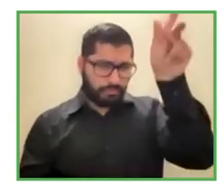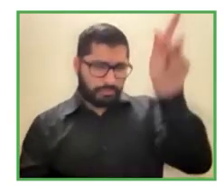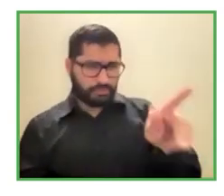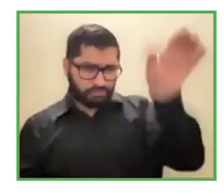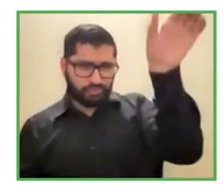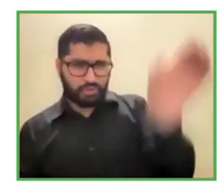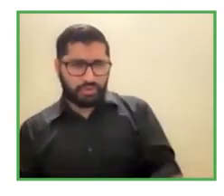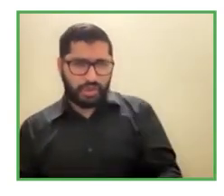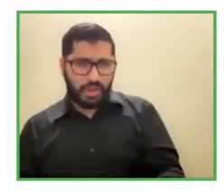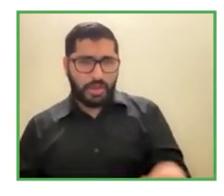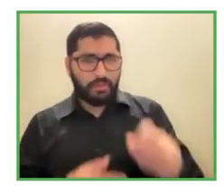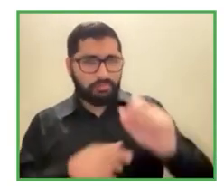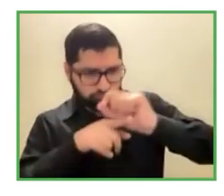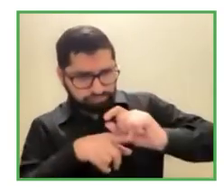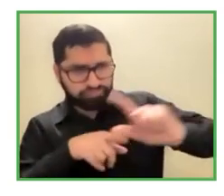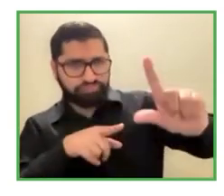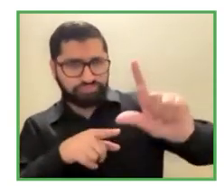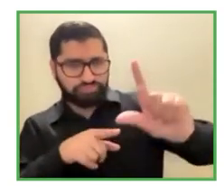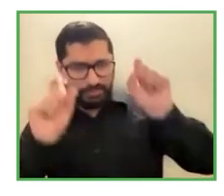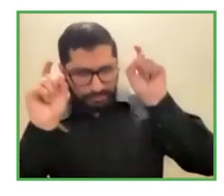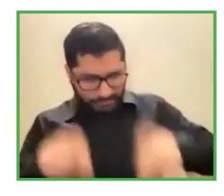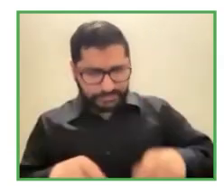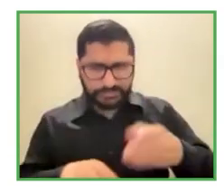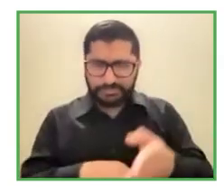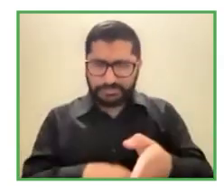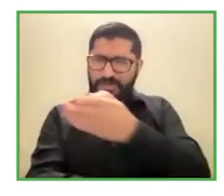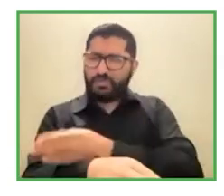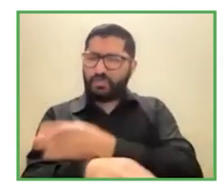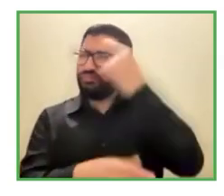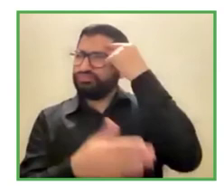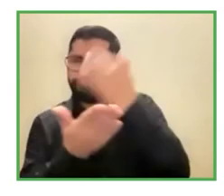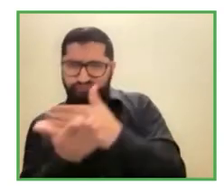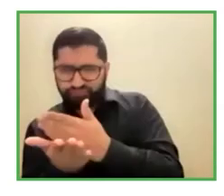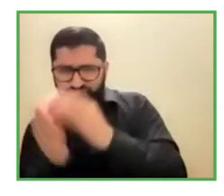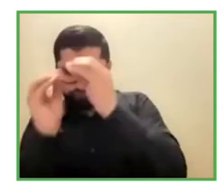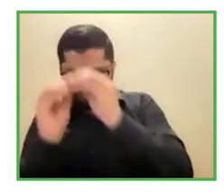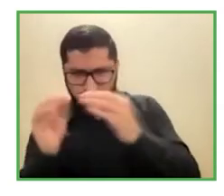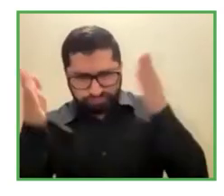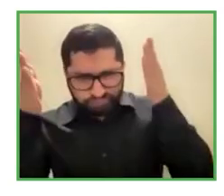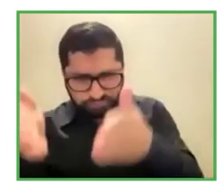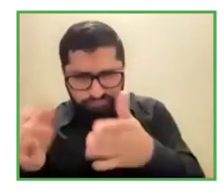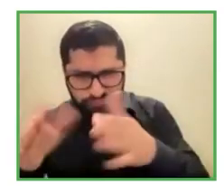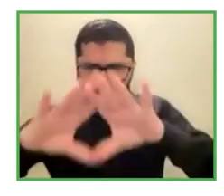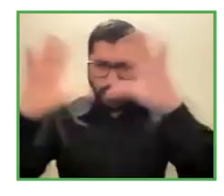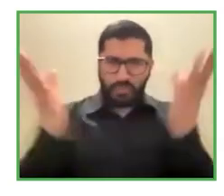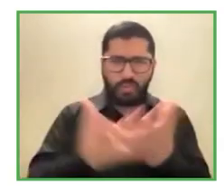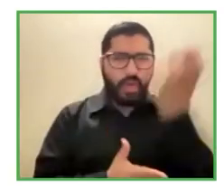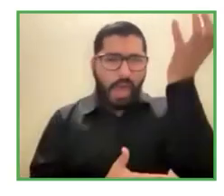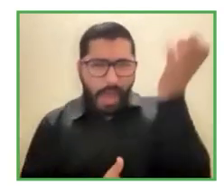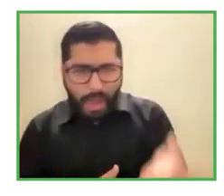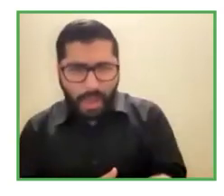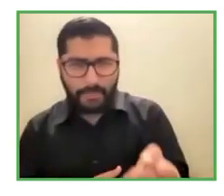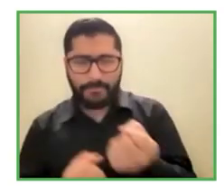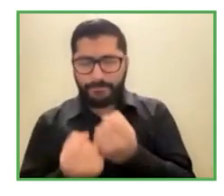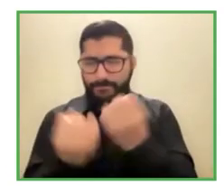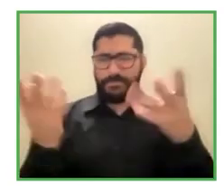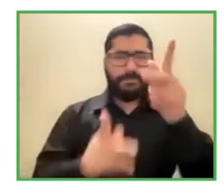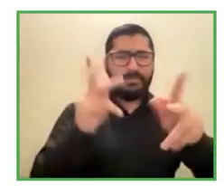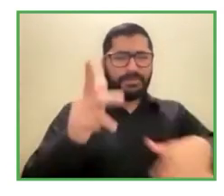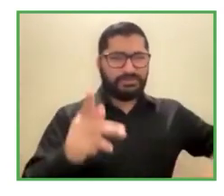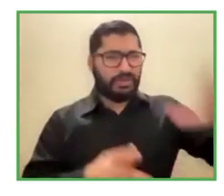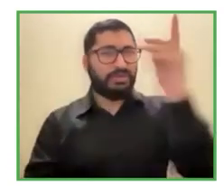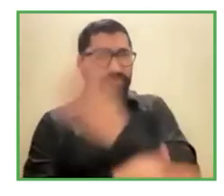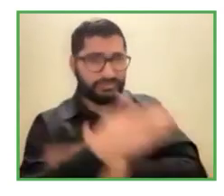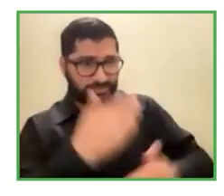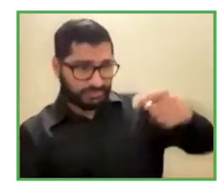debe atender a que en el mundo hay una cantidad enorme de personas con discapacidad que no tienen trabajo entonces